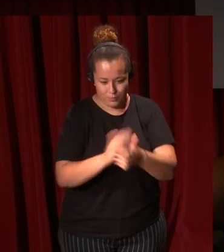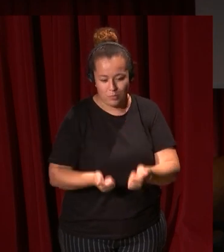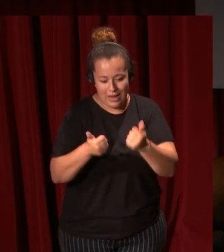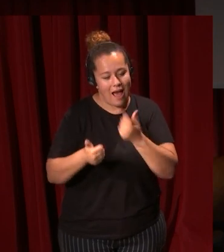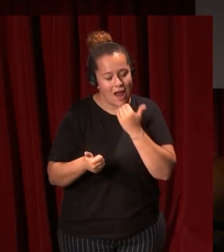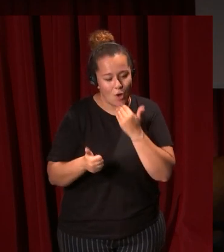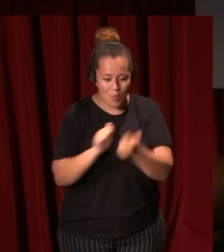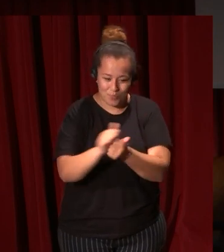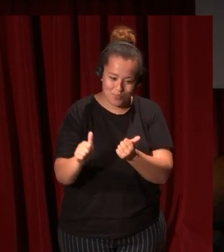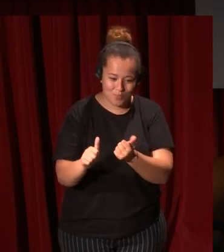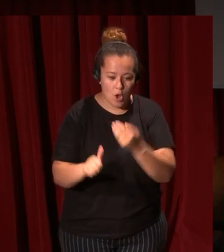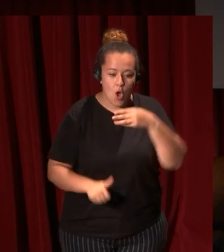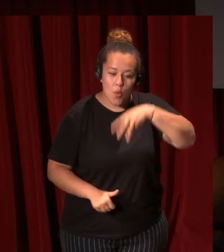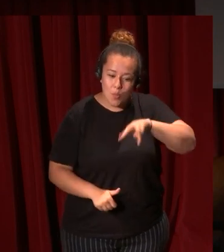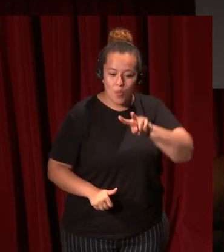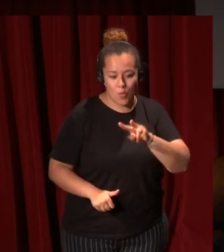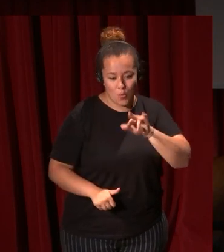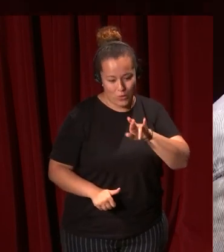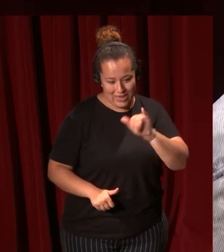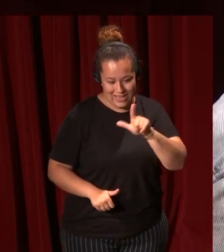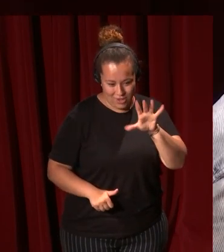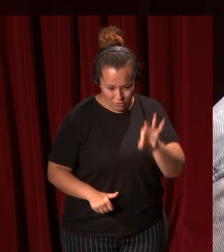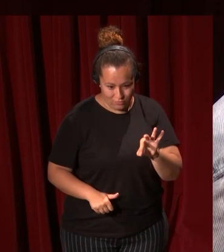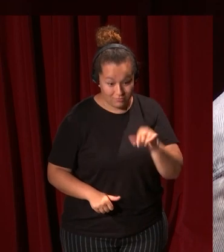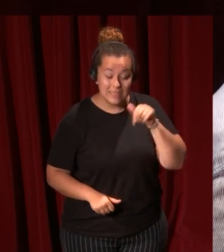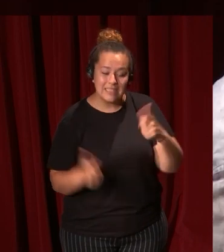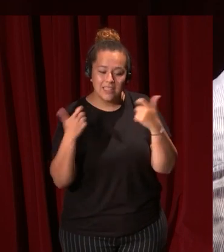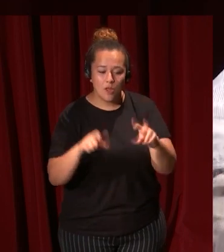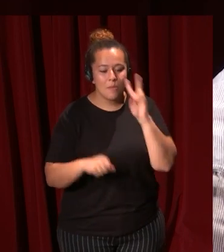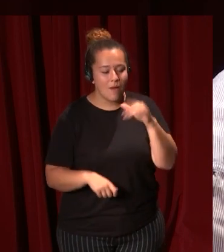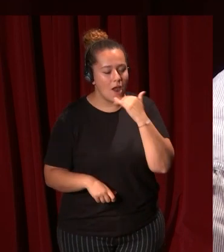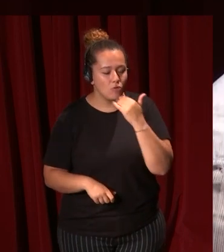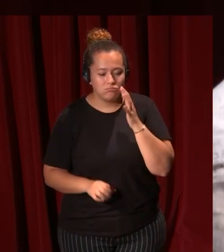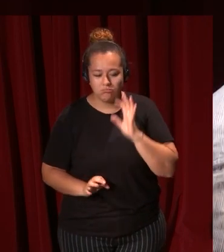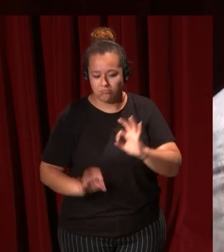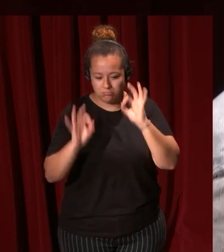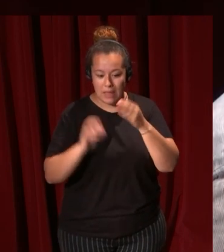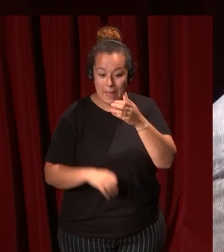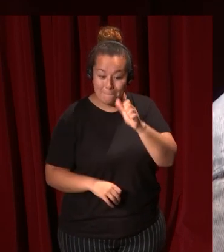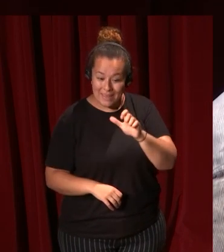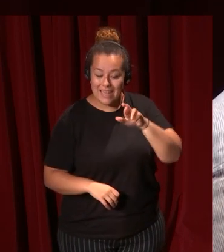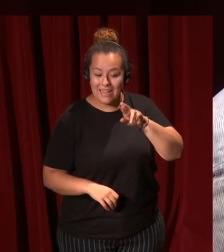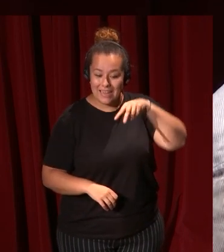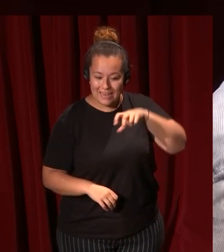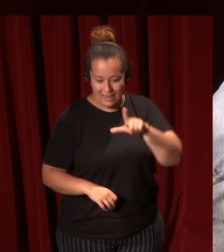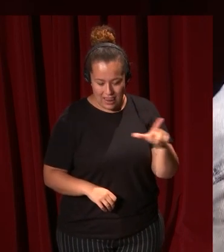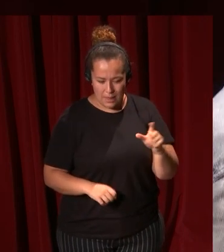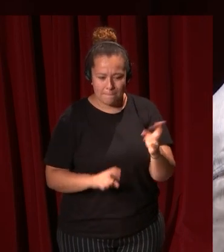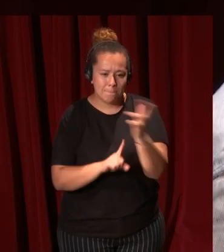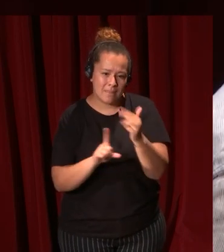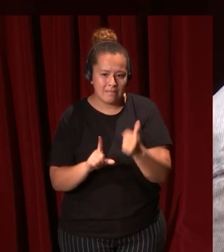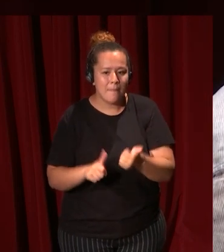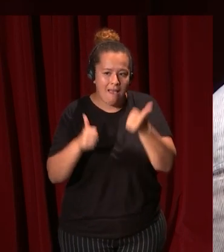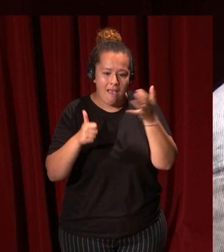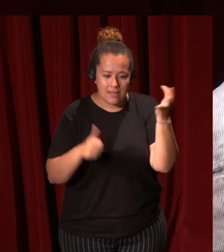en esta sección veréis un cuadro maravilloso un cuadro de un geógrafo de Vermeer es inusual Vermeer pinta muchas más mujeres que hombres pero pinta algunos